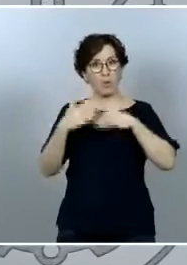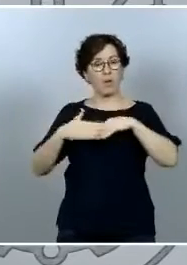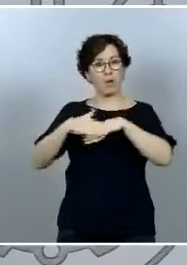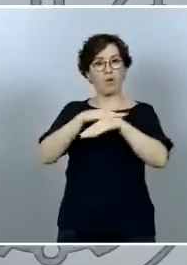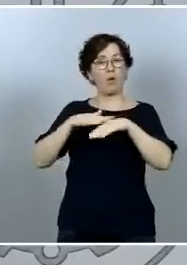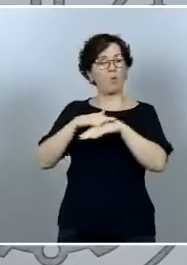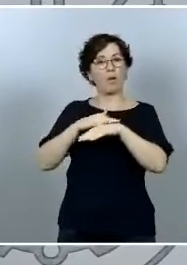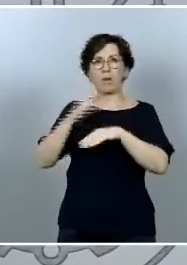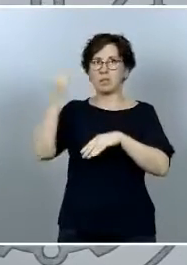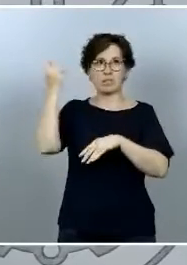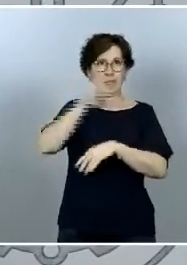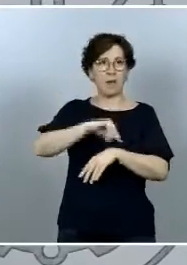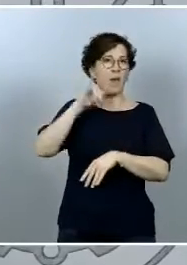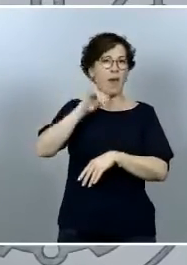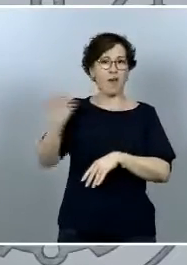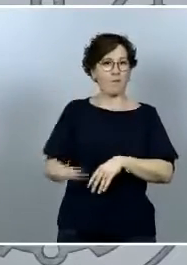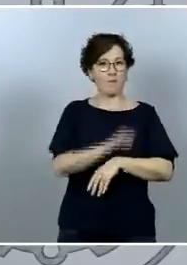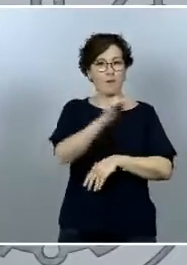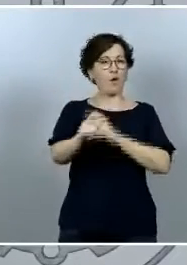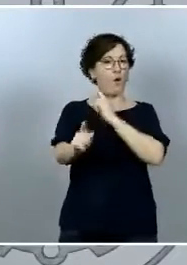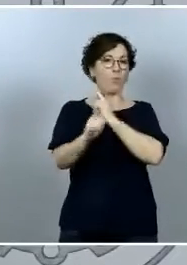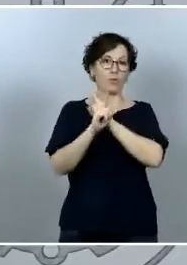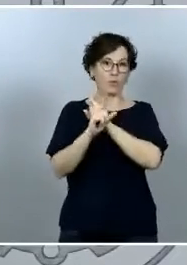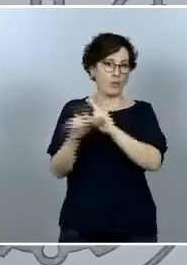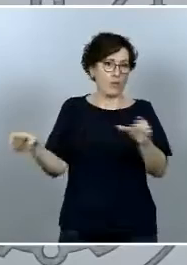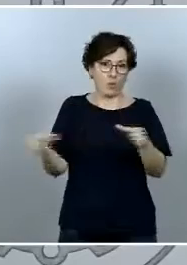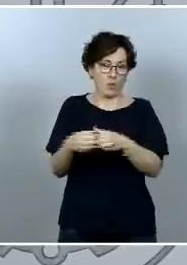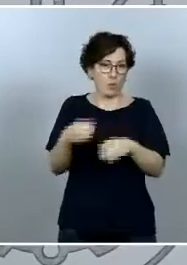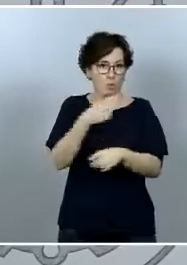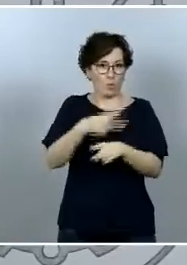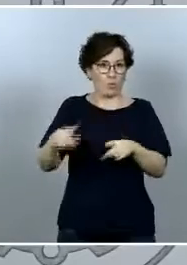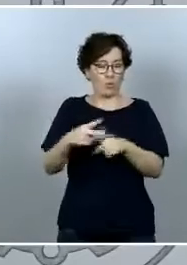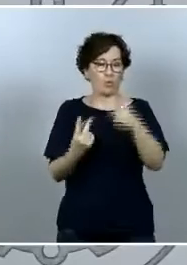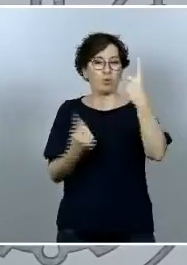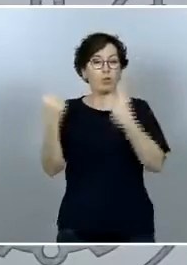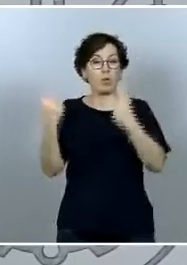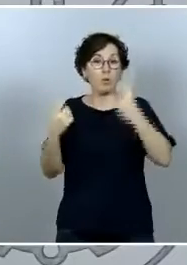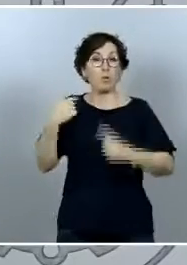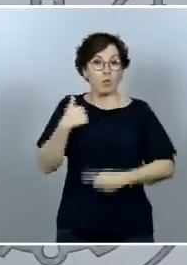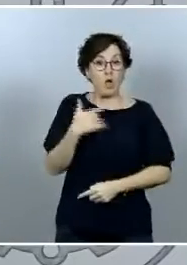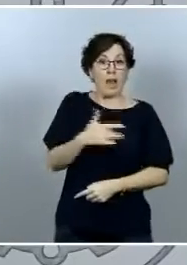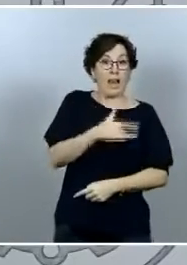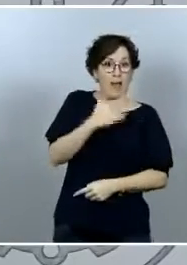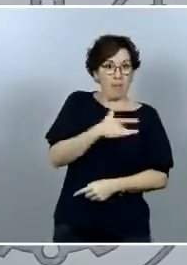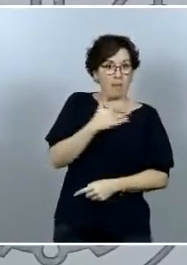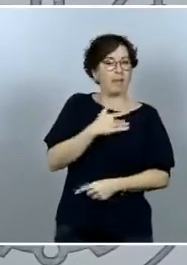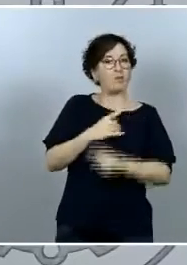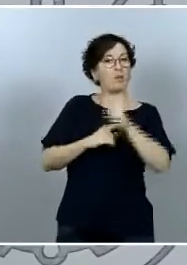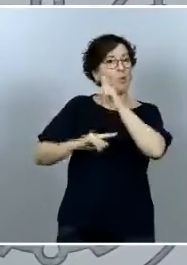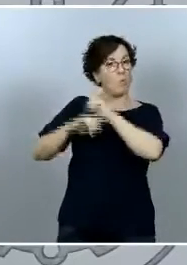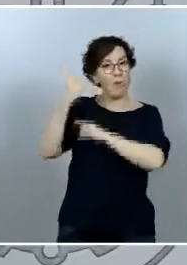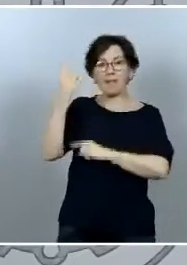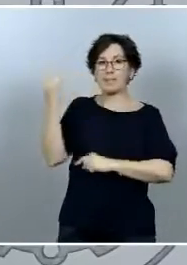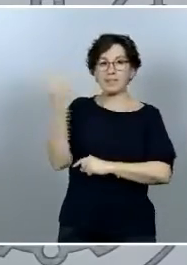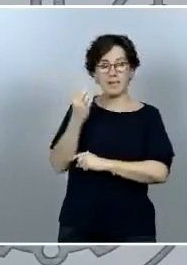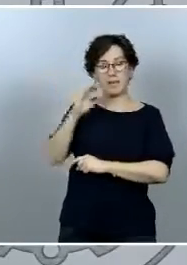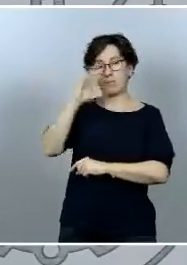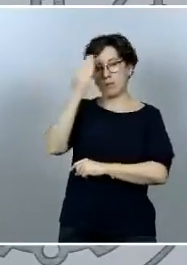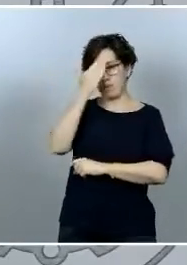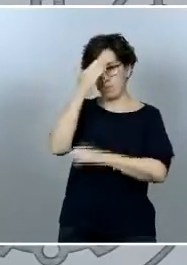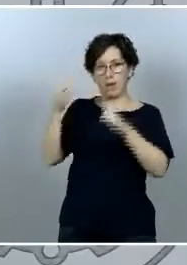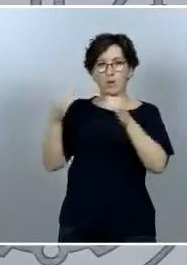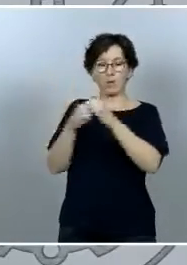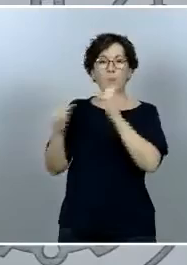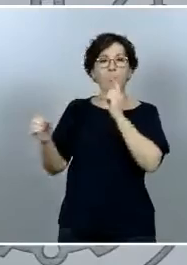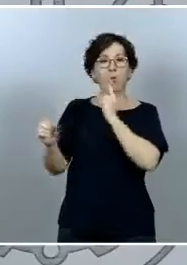de algunos grupos políticos yo lo que lamento especialmente es el no del principal partido de la oposición en donde